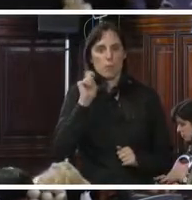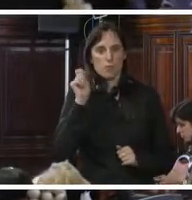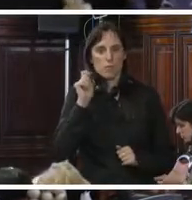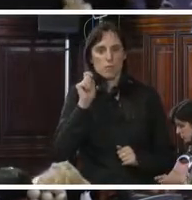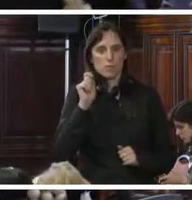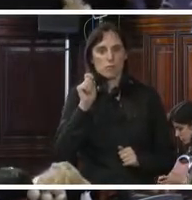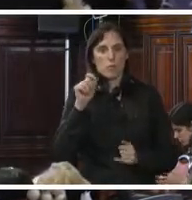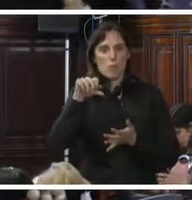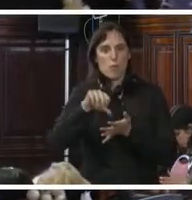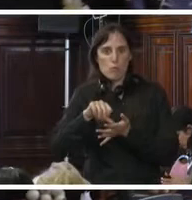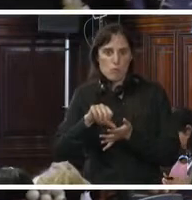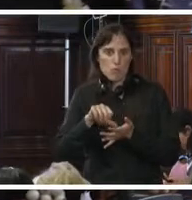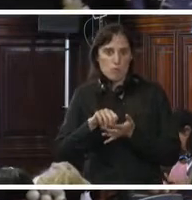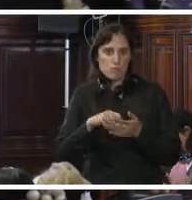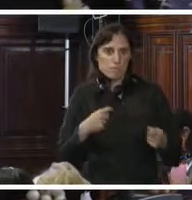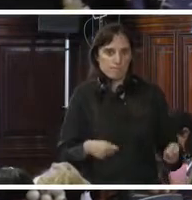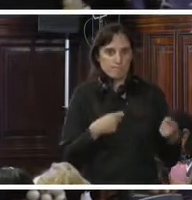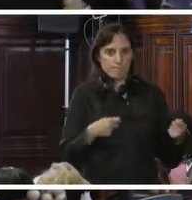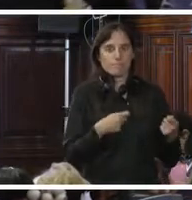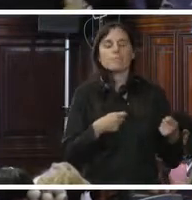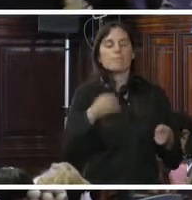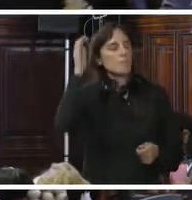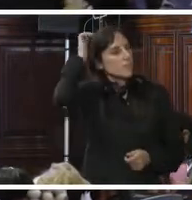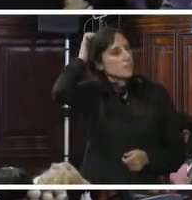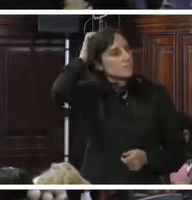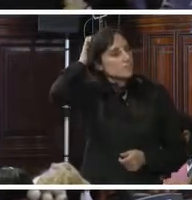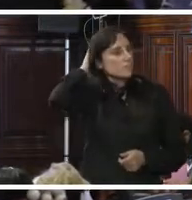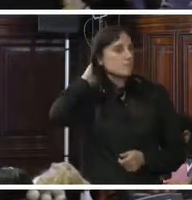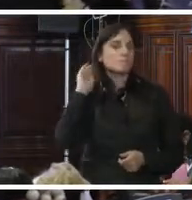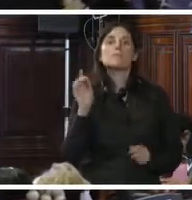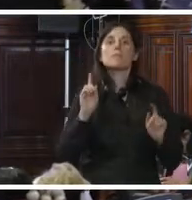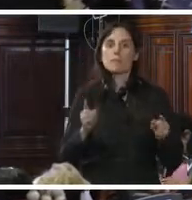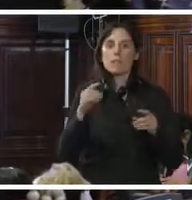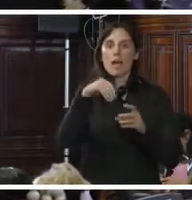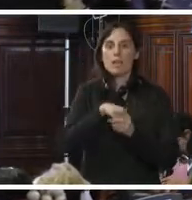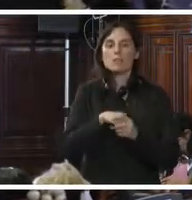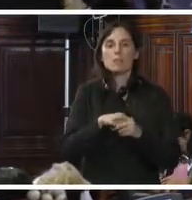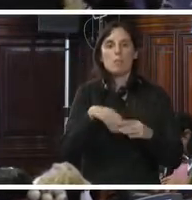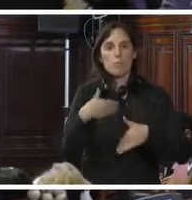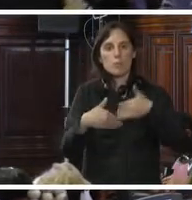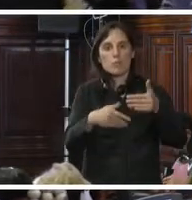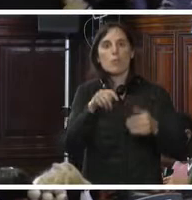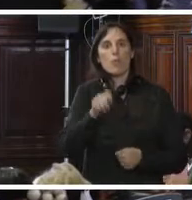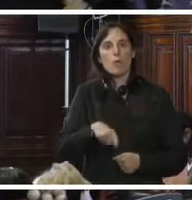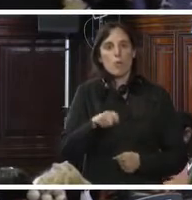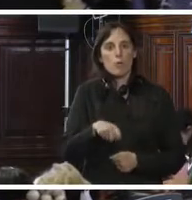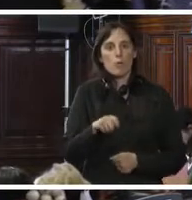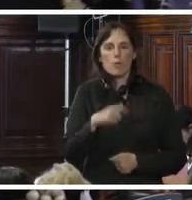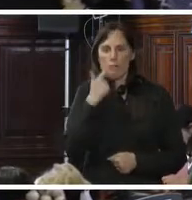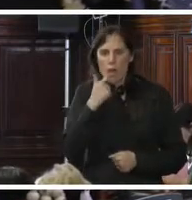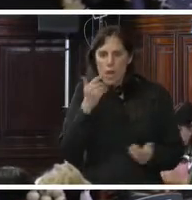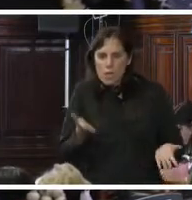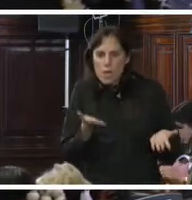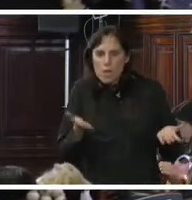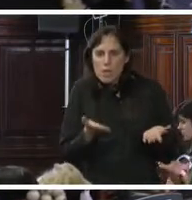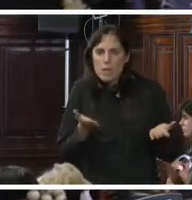explotación. Finalmente, hemos encontrado casos de corrupción en los procesos judiciales que se llevan a cabo, en los cuales los tratantes,